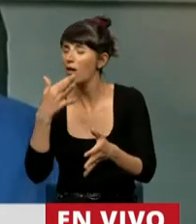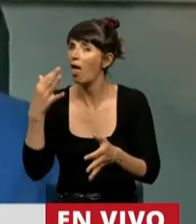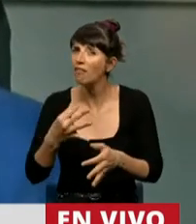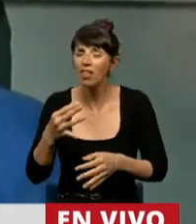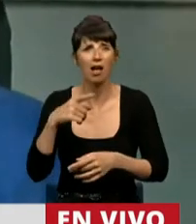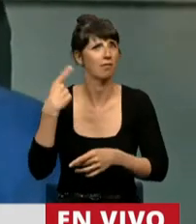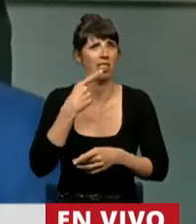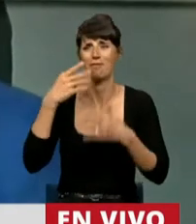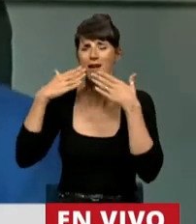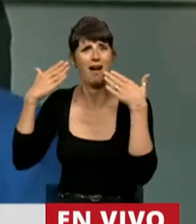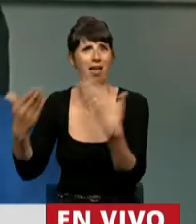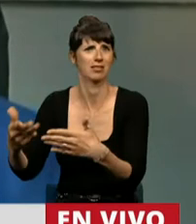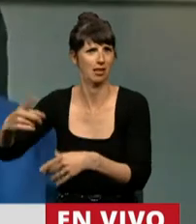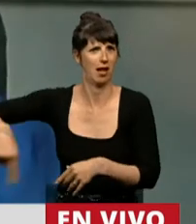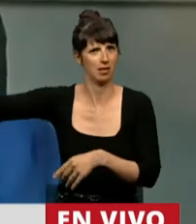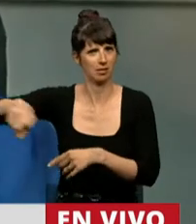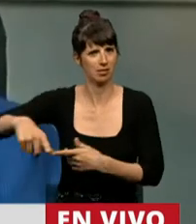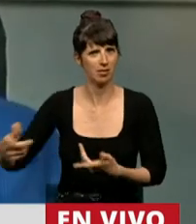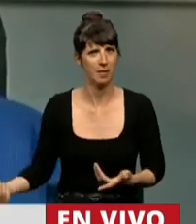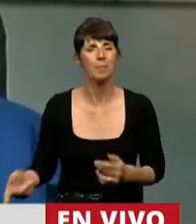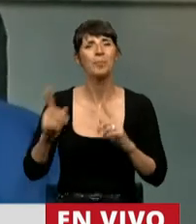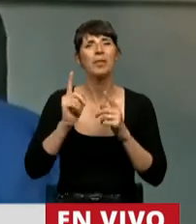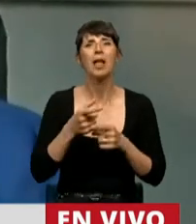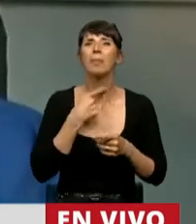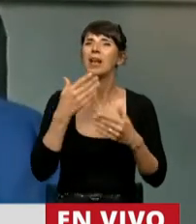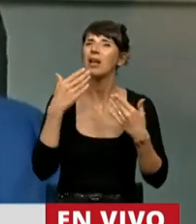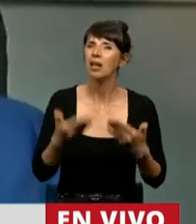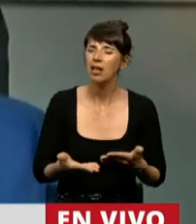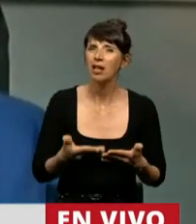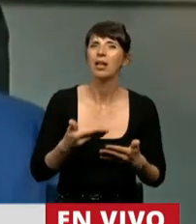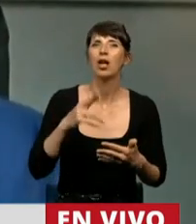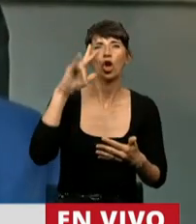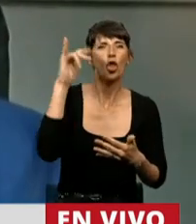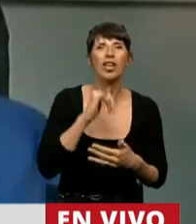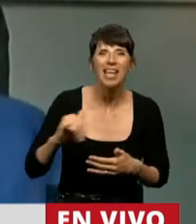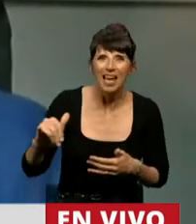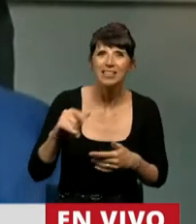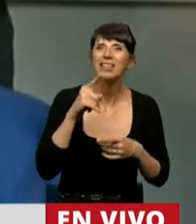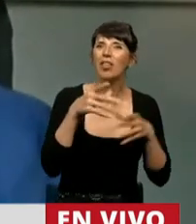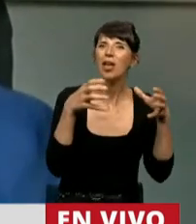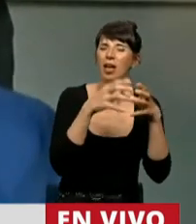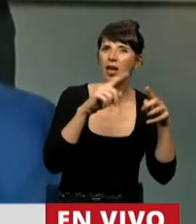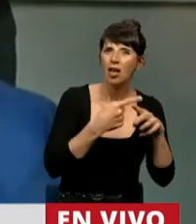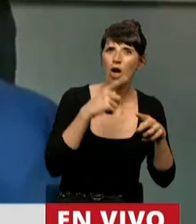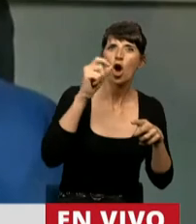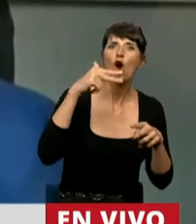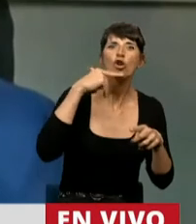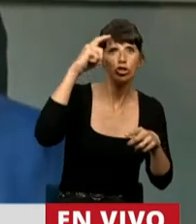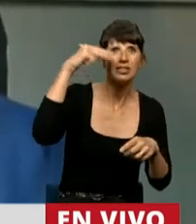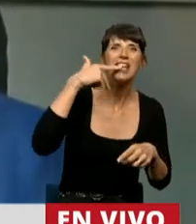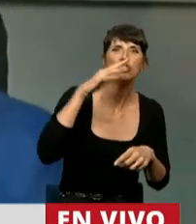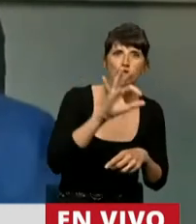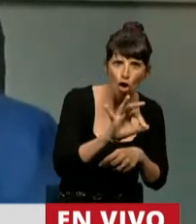También quiero agradecer a Alejandro Rodríguez de Consenso Federal y de José Luis